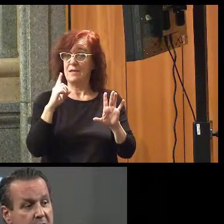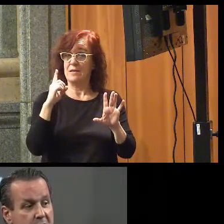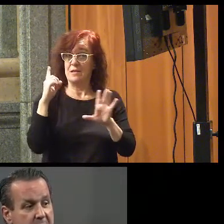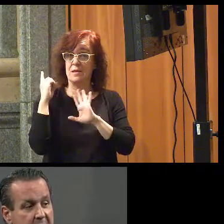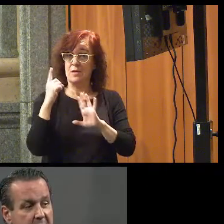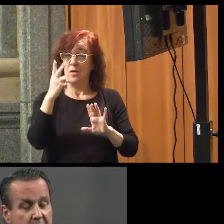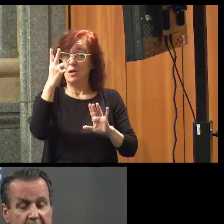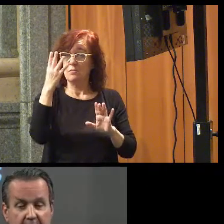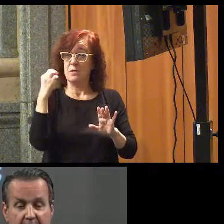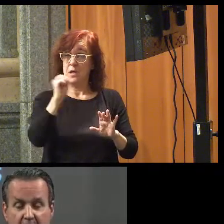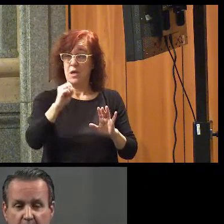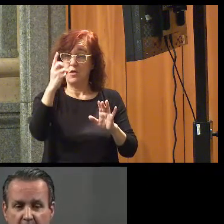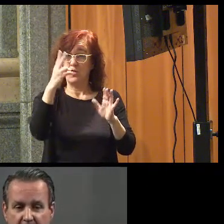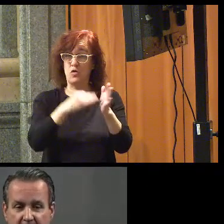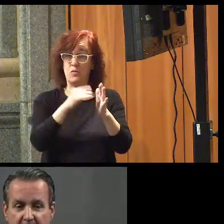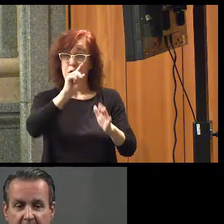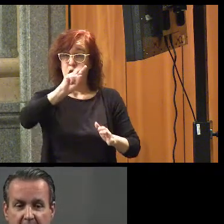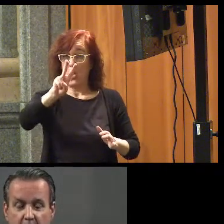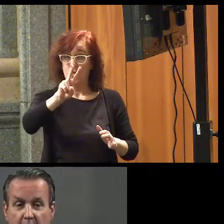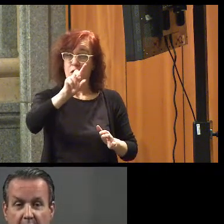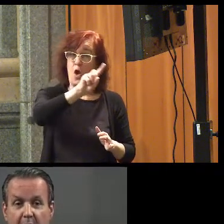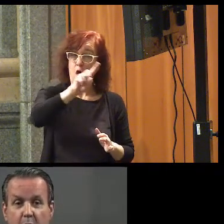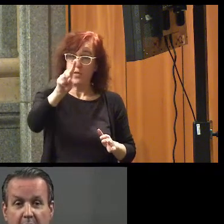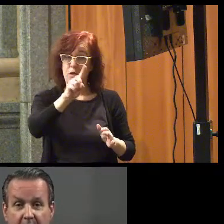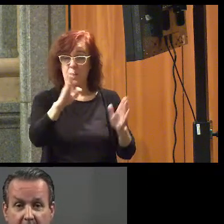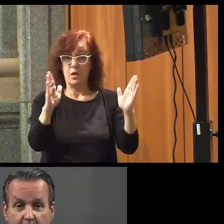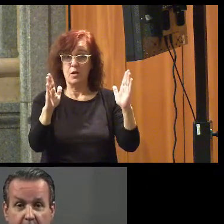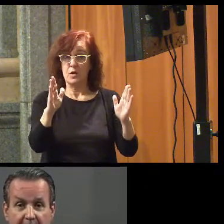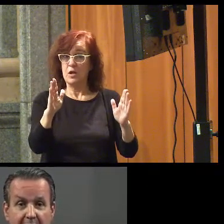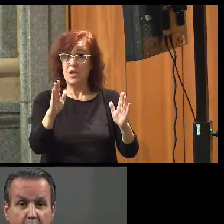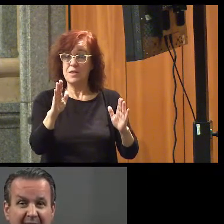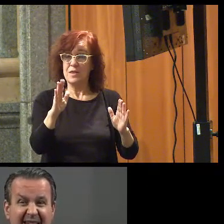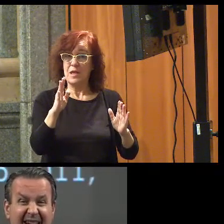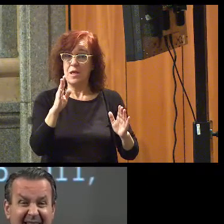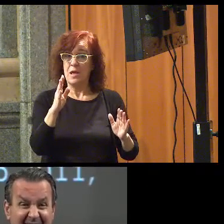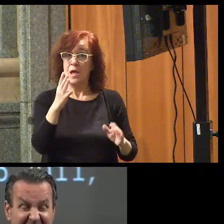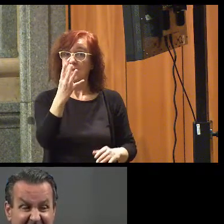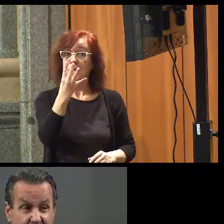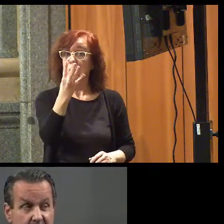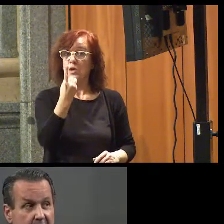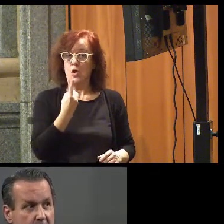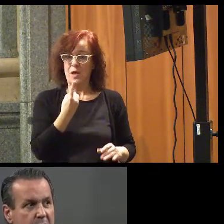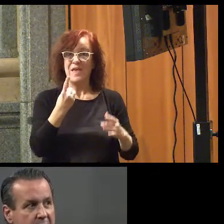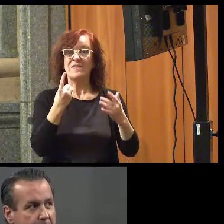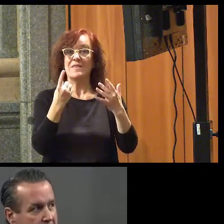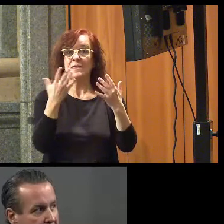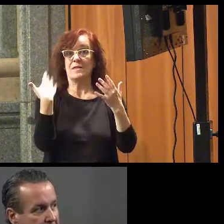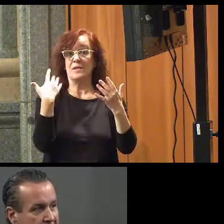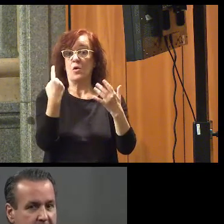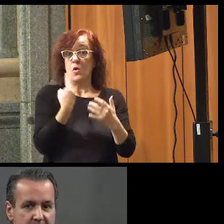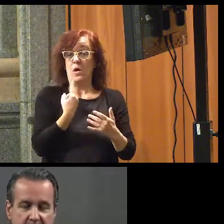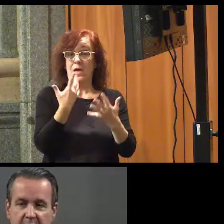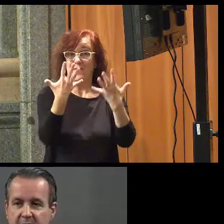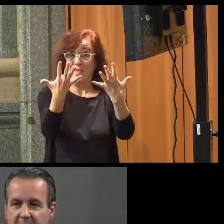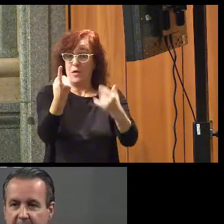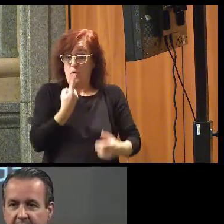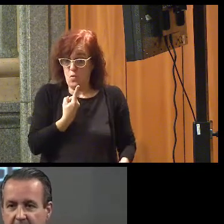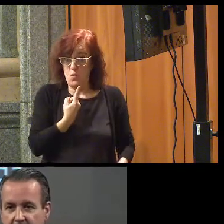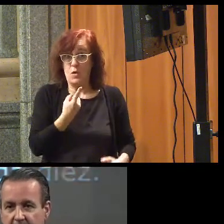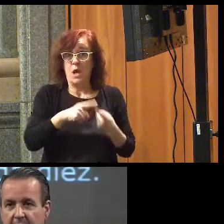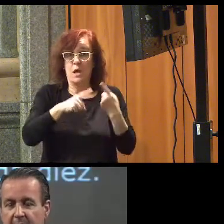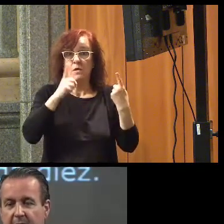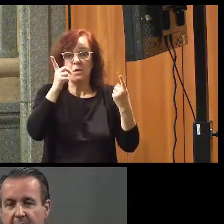2012, en el año 2011, no eran una de cada cuatro, eran una de cada diez, es decir, el 10% de las personas con